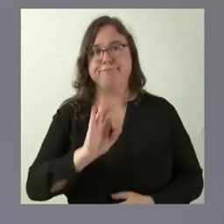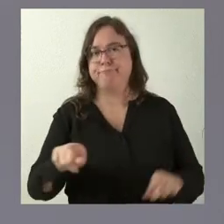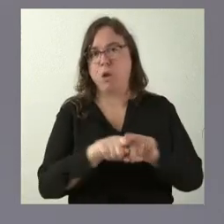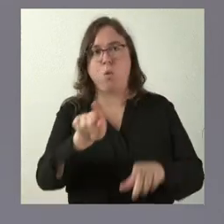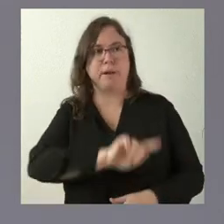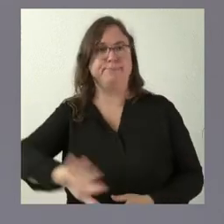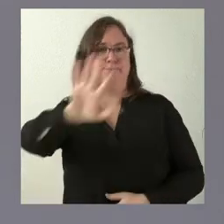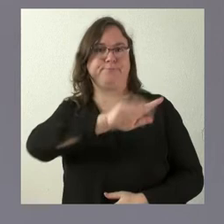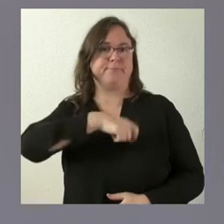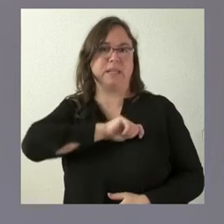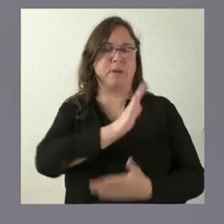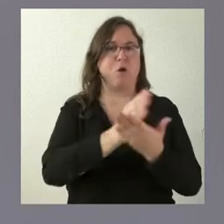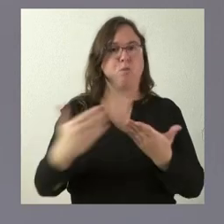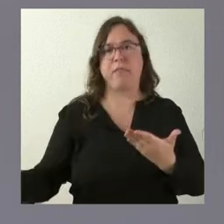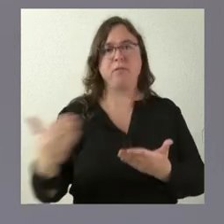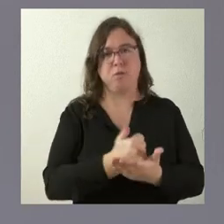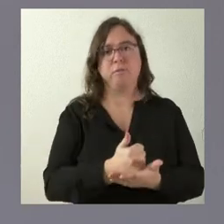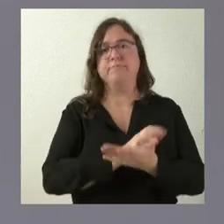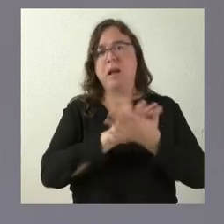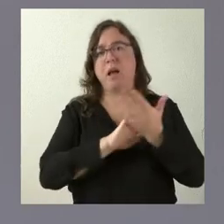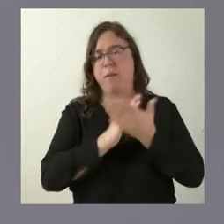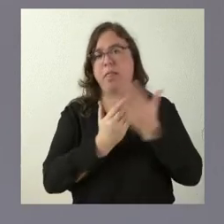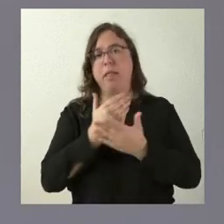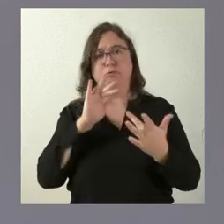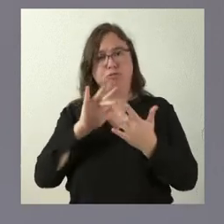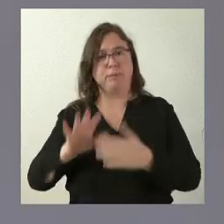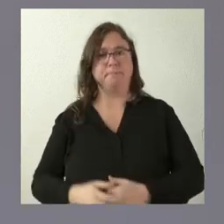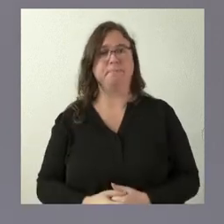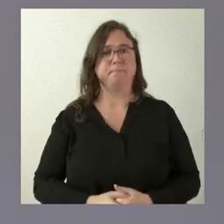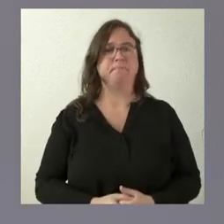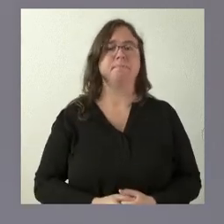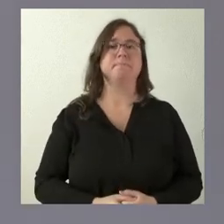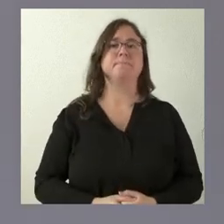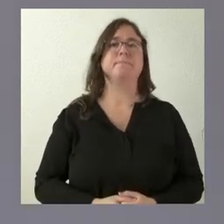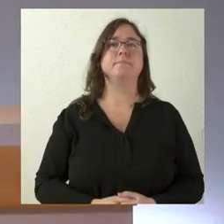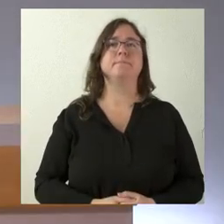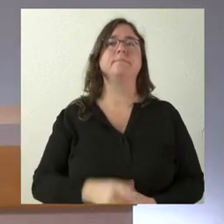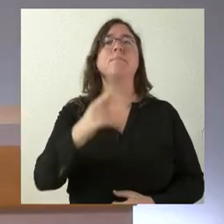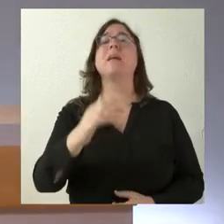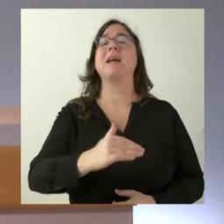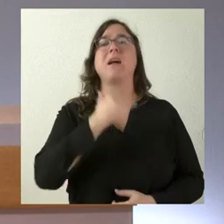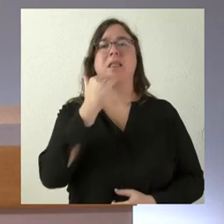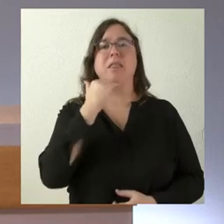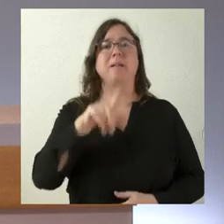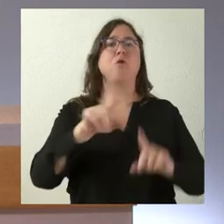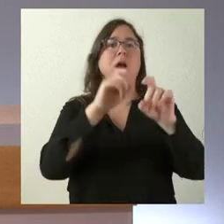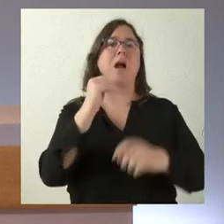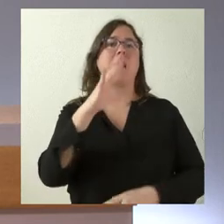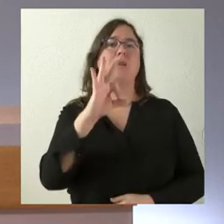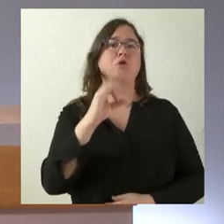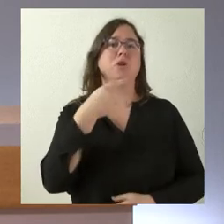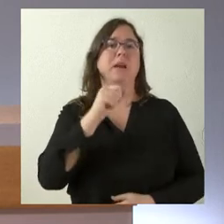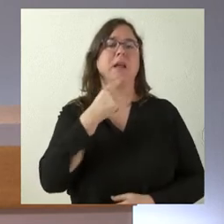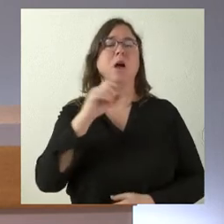comunidades autónomas y lo estamos viendo también en estos días en varias de ellas. Desde Zamora pregunta hoy Carlos Gil de La Opinión.